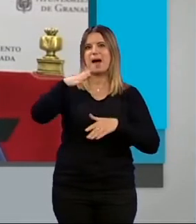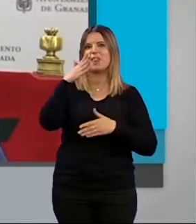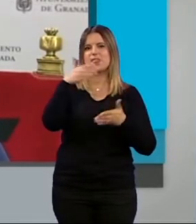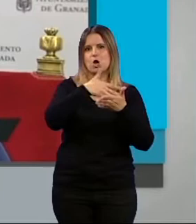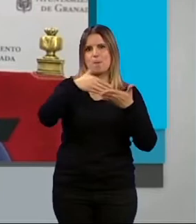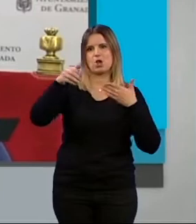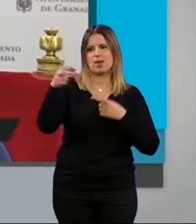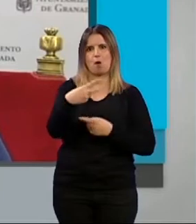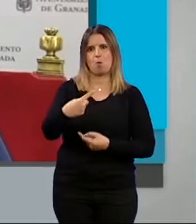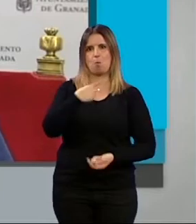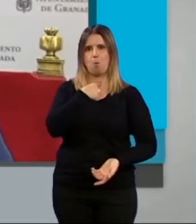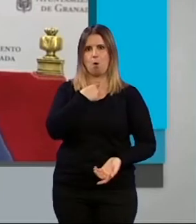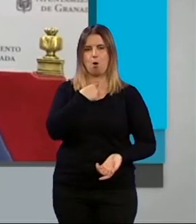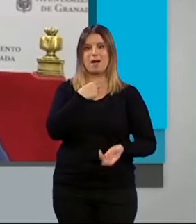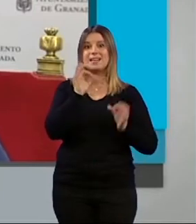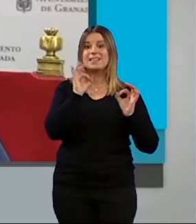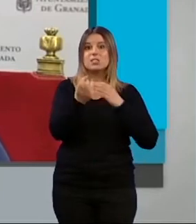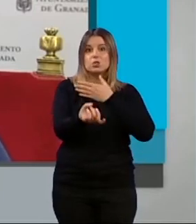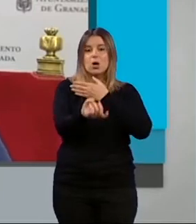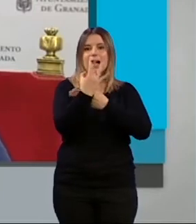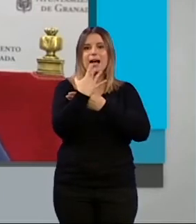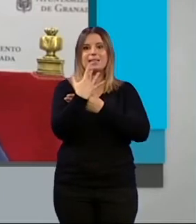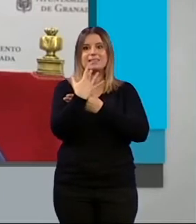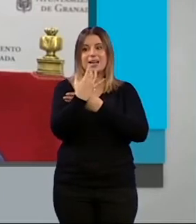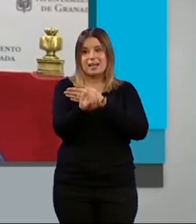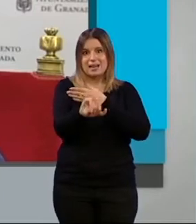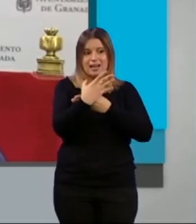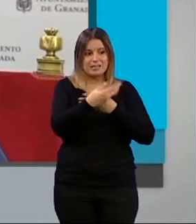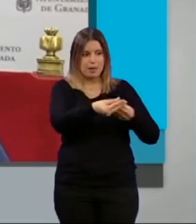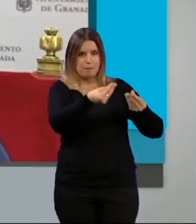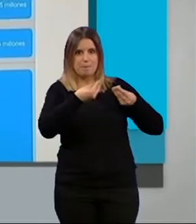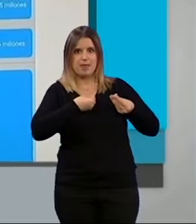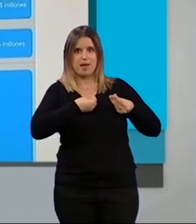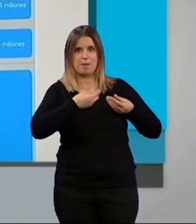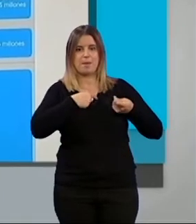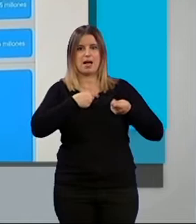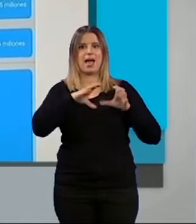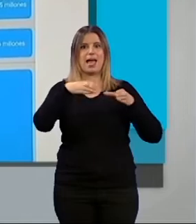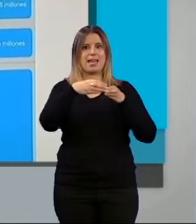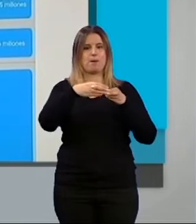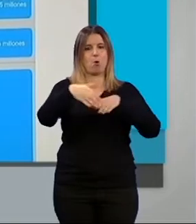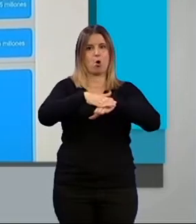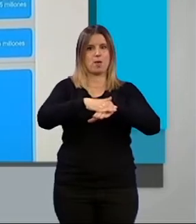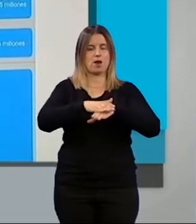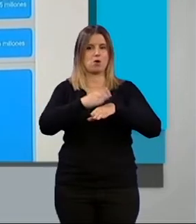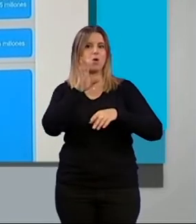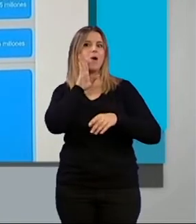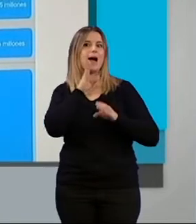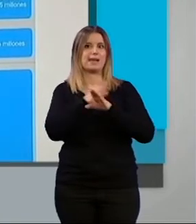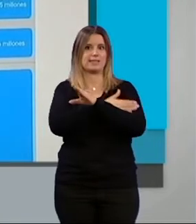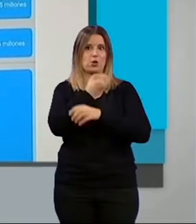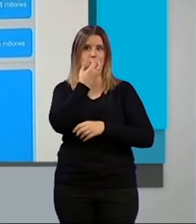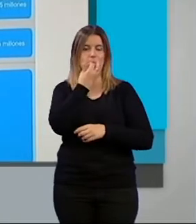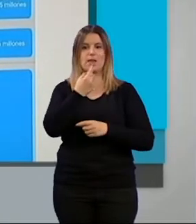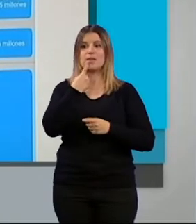millones de euros. Como digo, esto fue la carta de presentación que nos dejó el equipo de gobierno anterior. Desde el equipo de gobierno municipal han expuesto que al